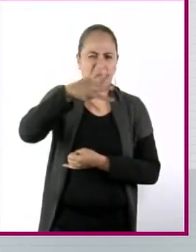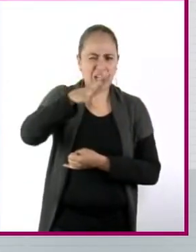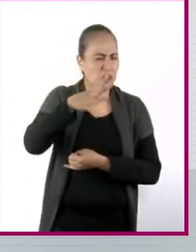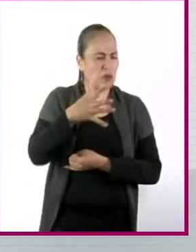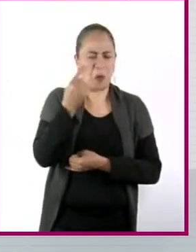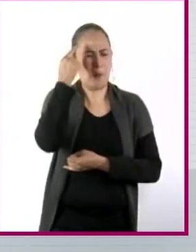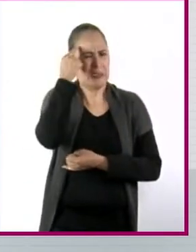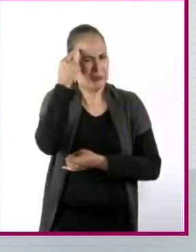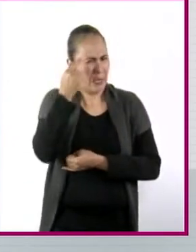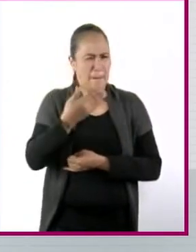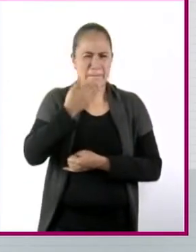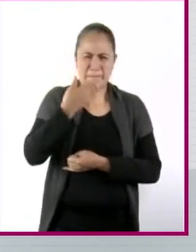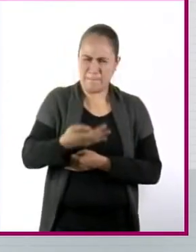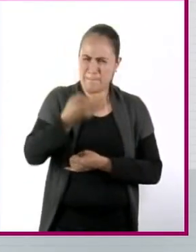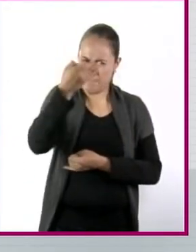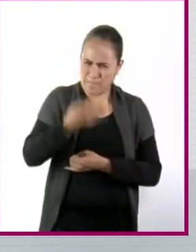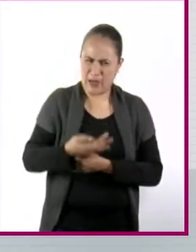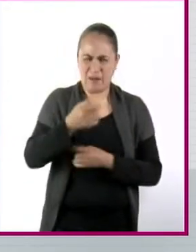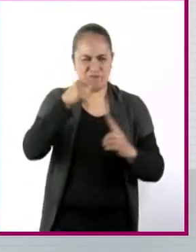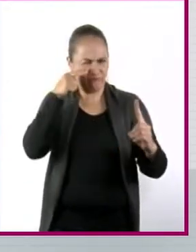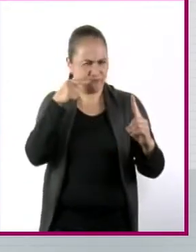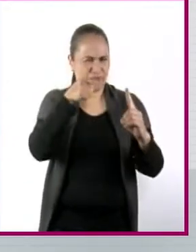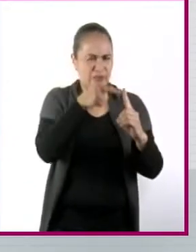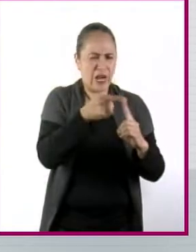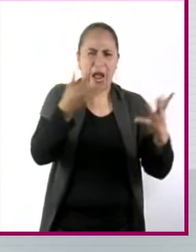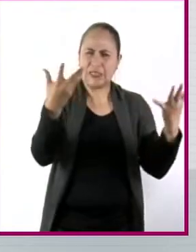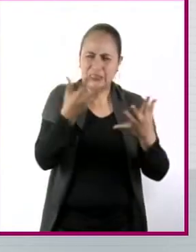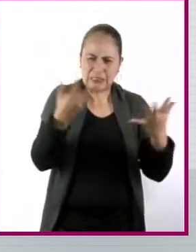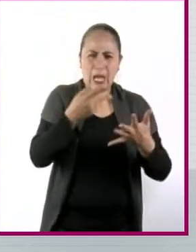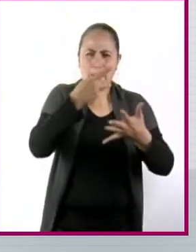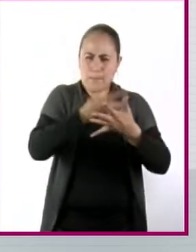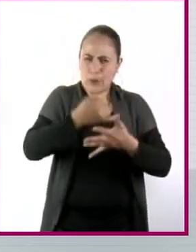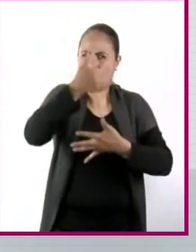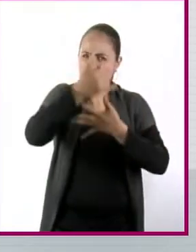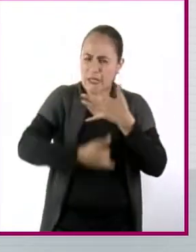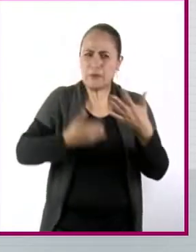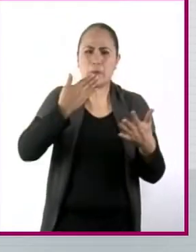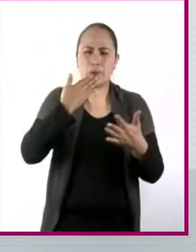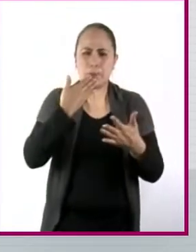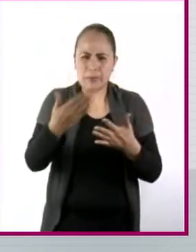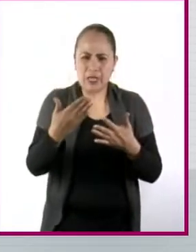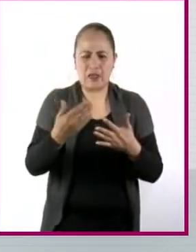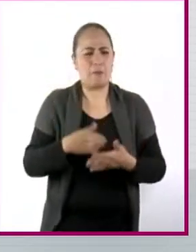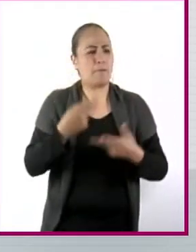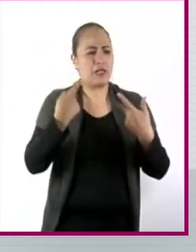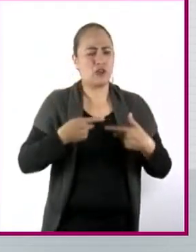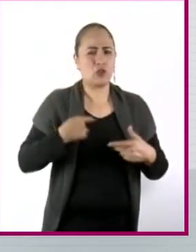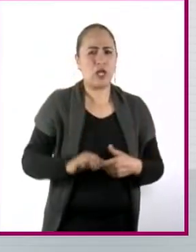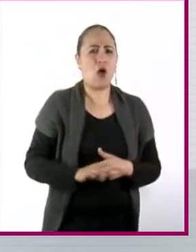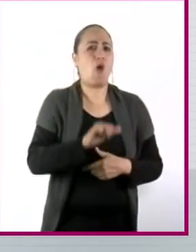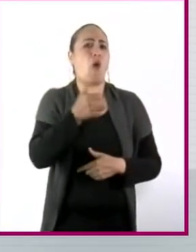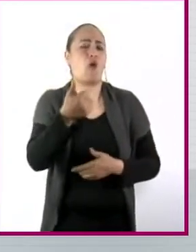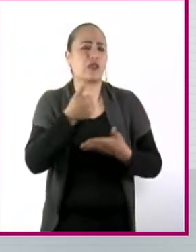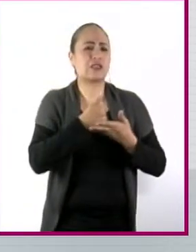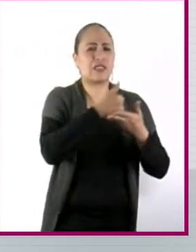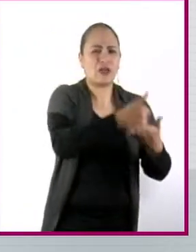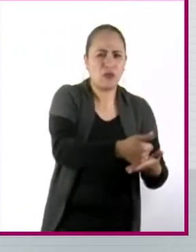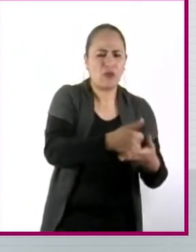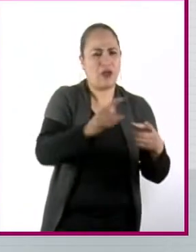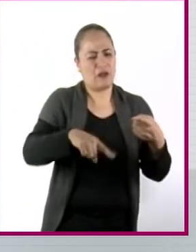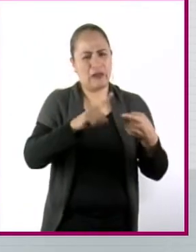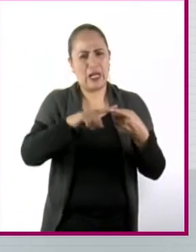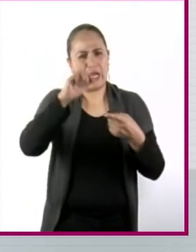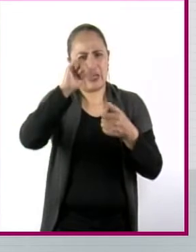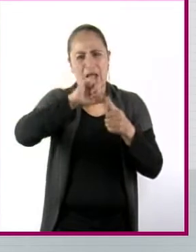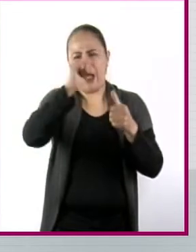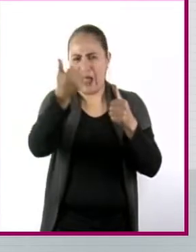concebir proyectos que puedan ayudar al desarrollo artístico, al desarrollo